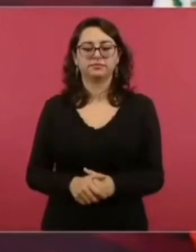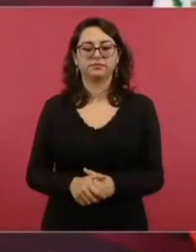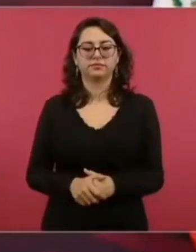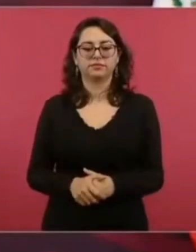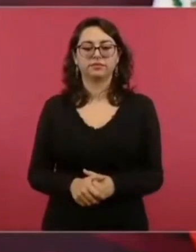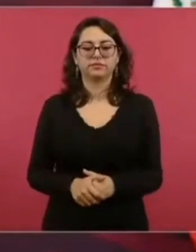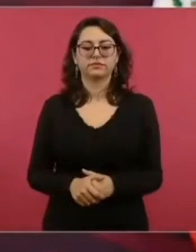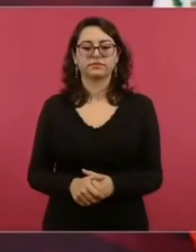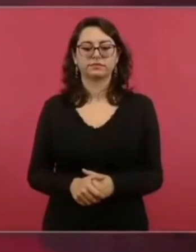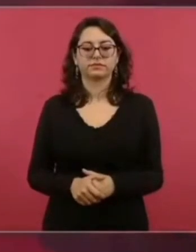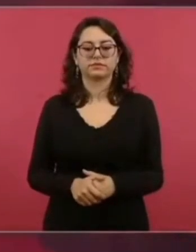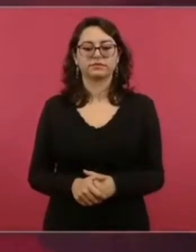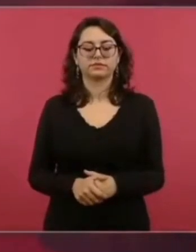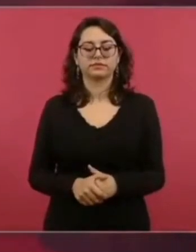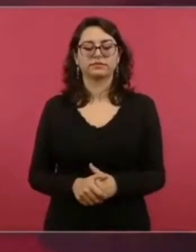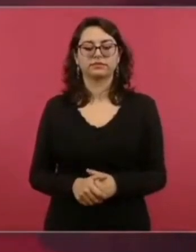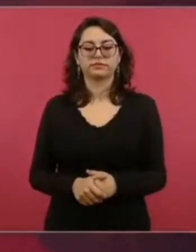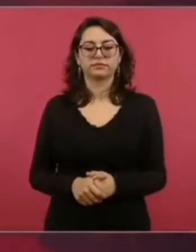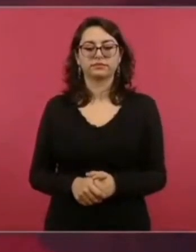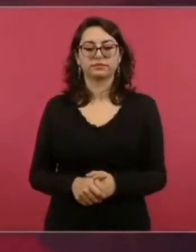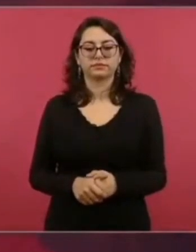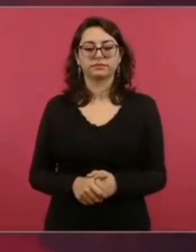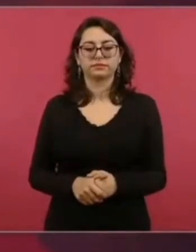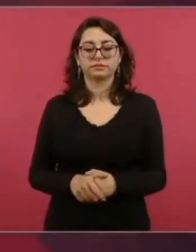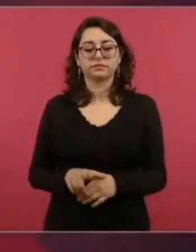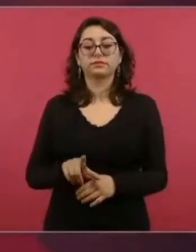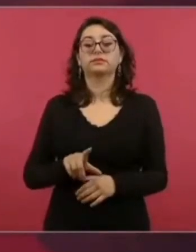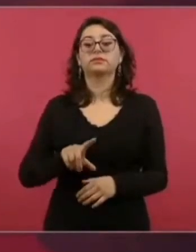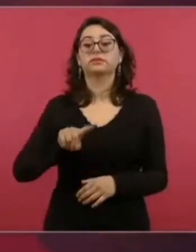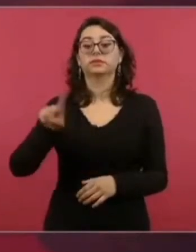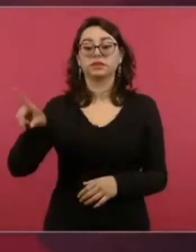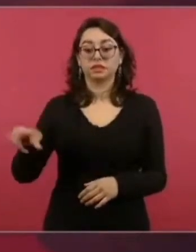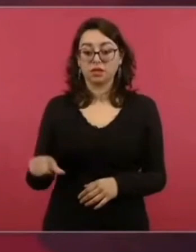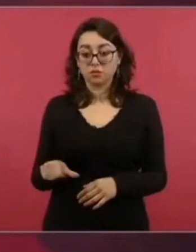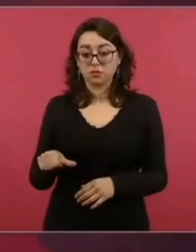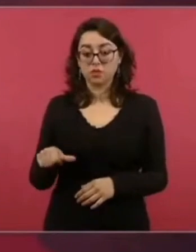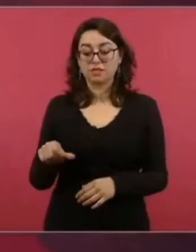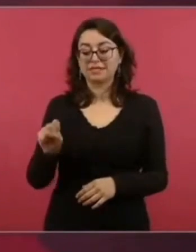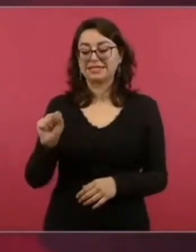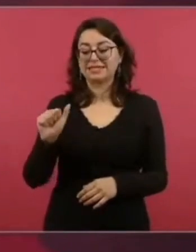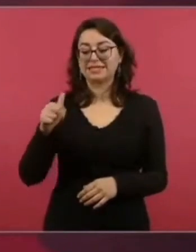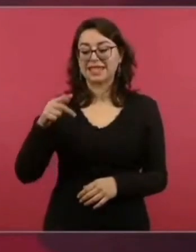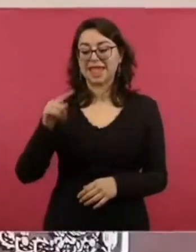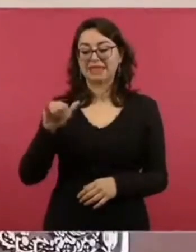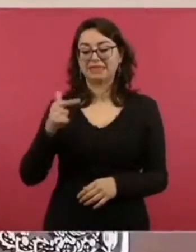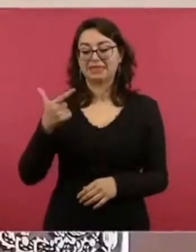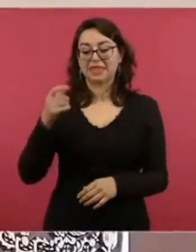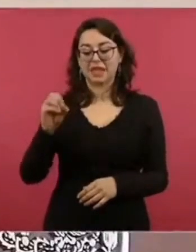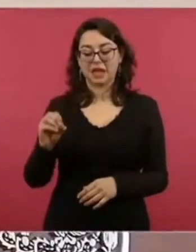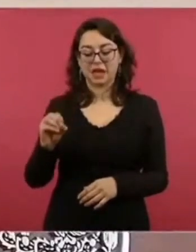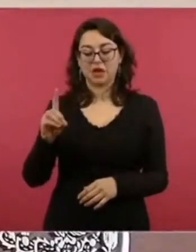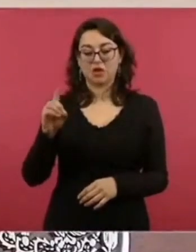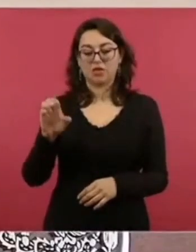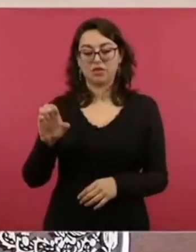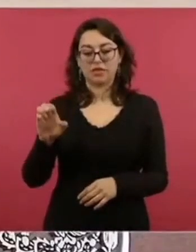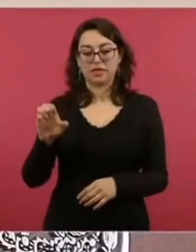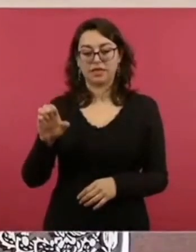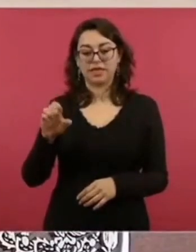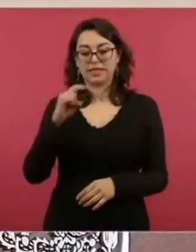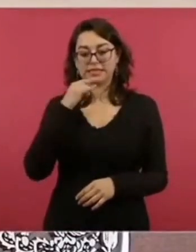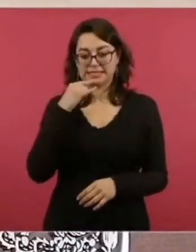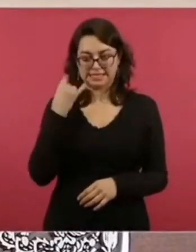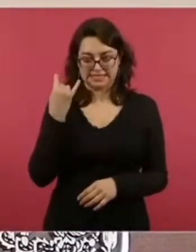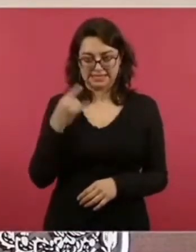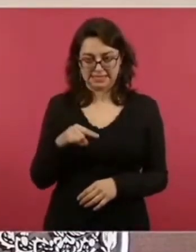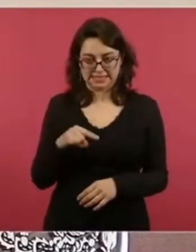Y luego voy a Santiago de Chile, porque se cumplen 50 años